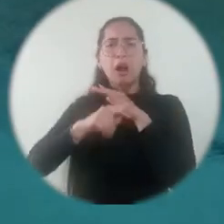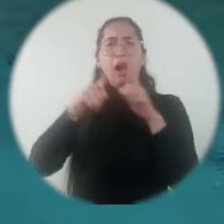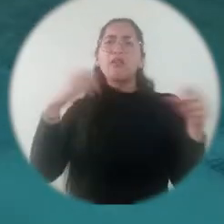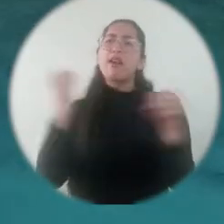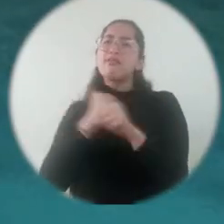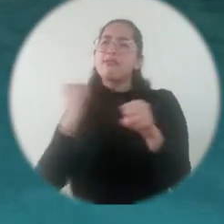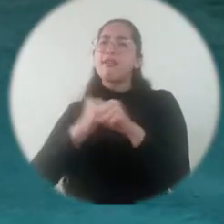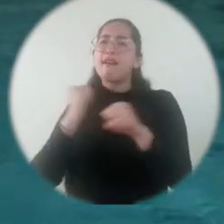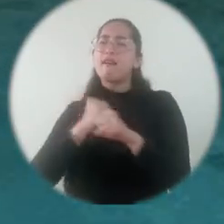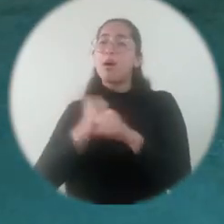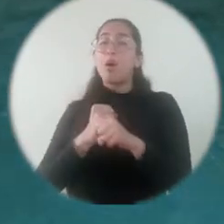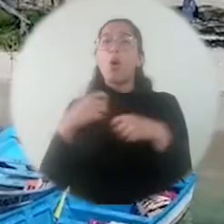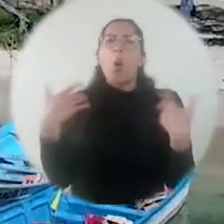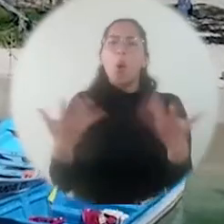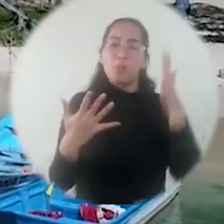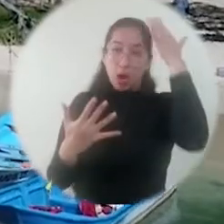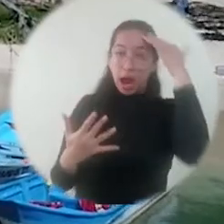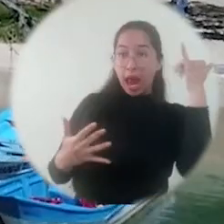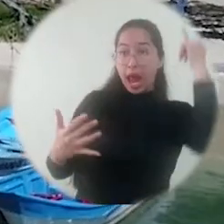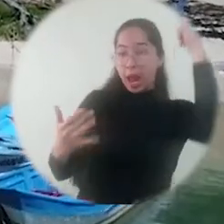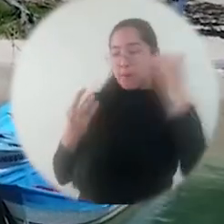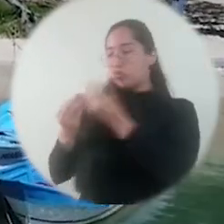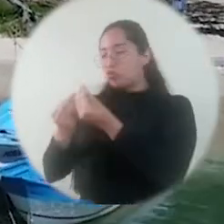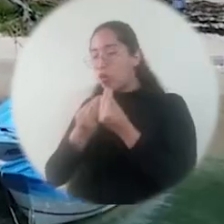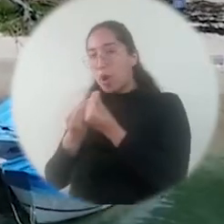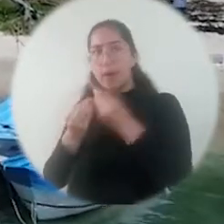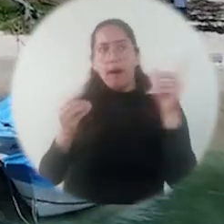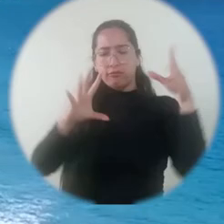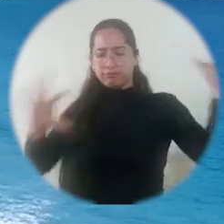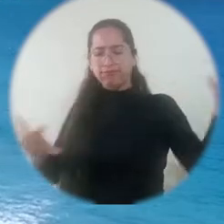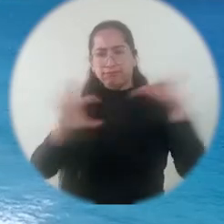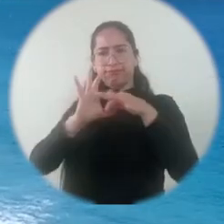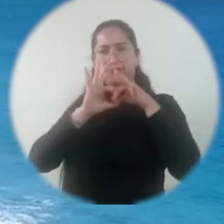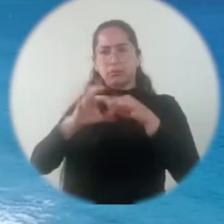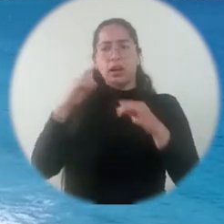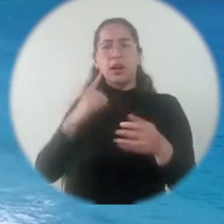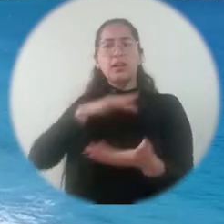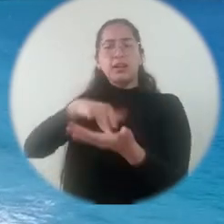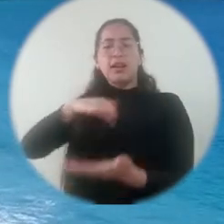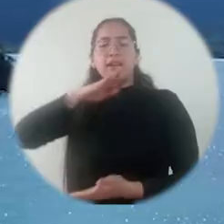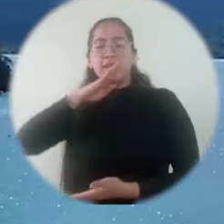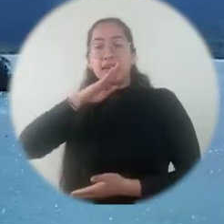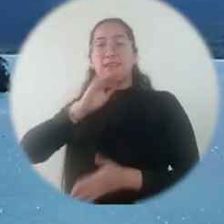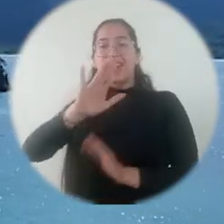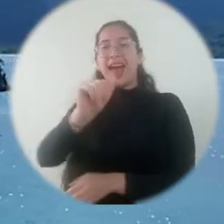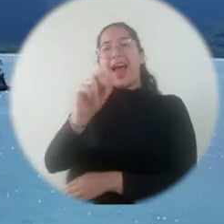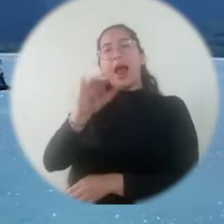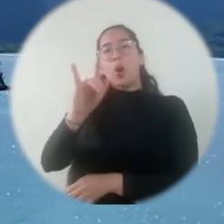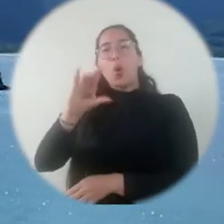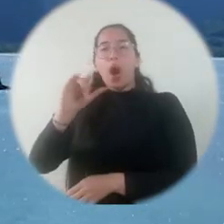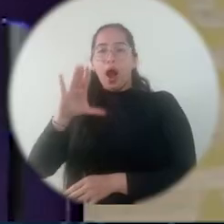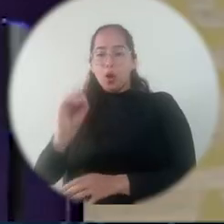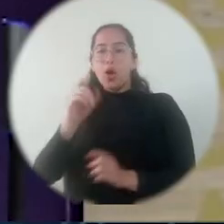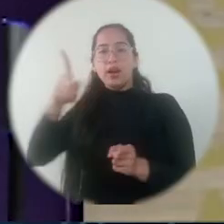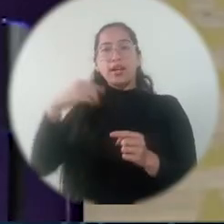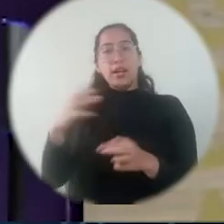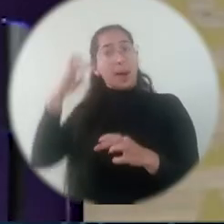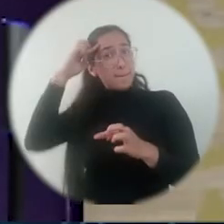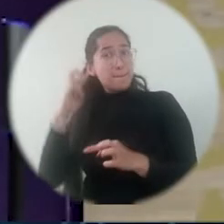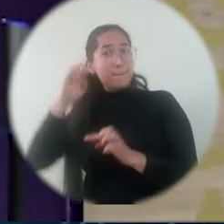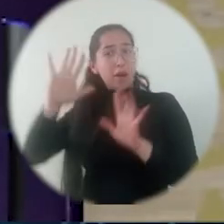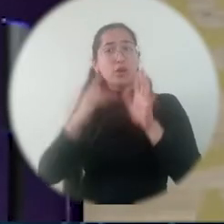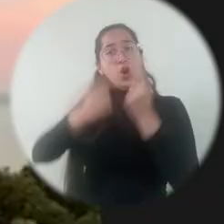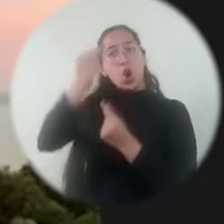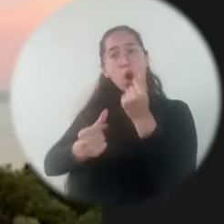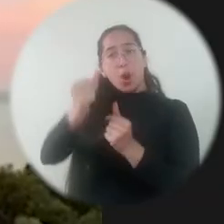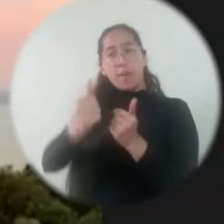del Océano, navegando en el territorio, como un trabajo conjunto entre la academia y la comisión, donde participó el líder aruaco Danilo Villafaña,